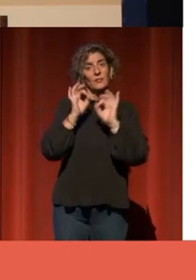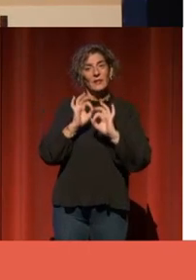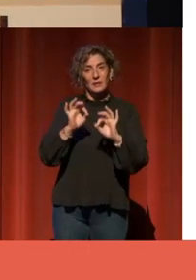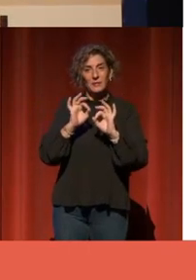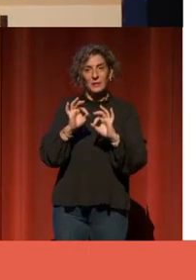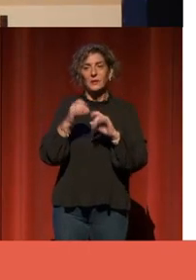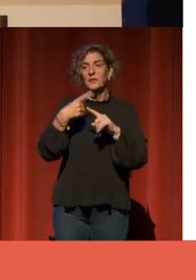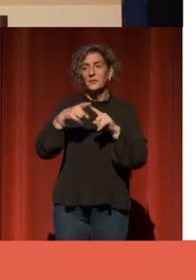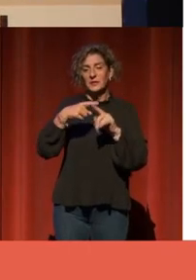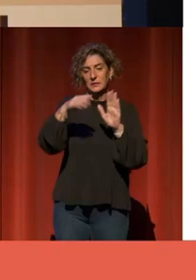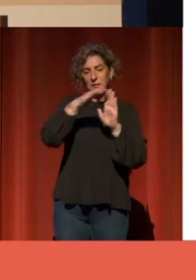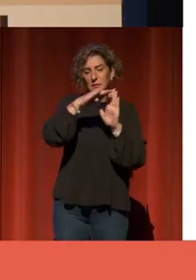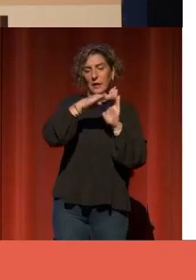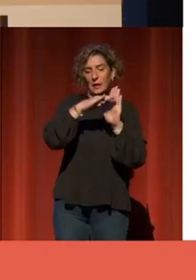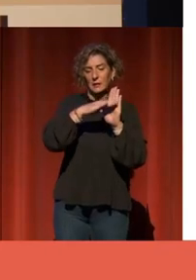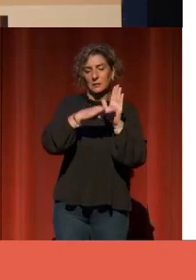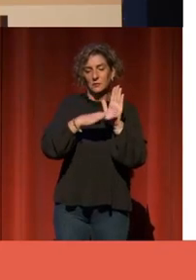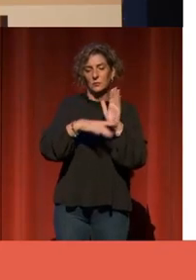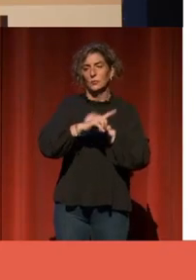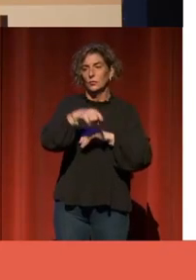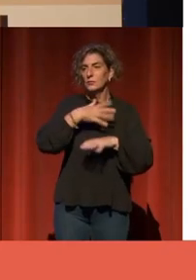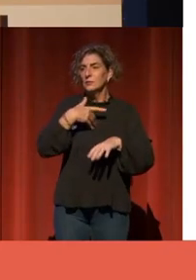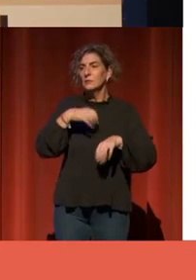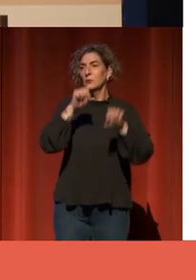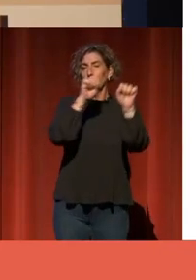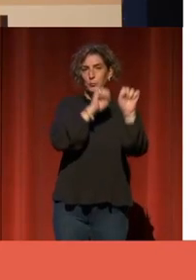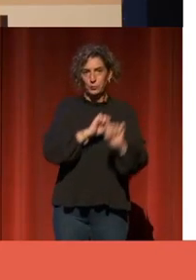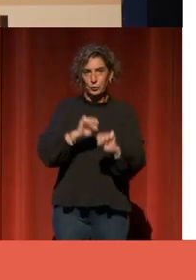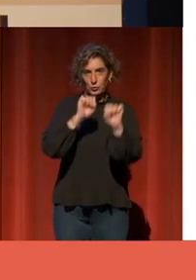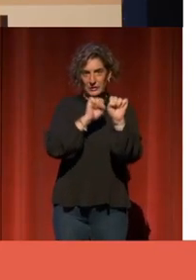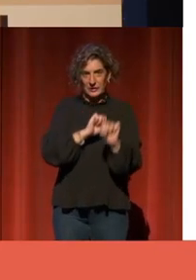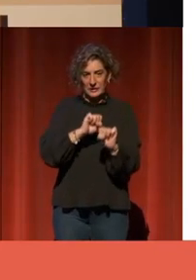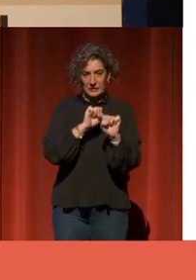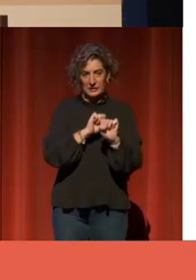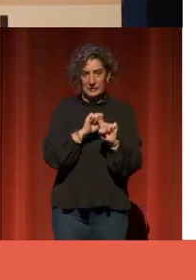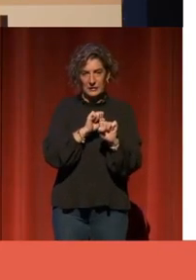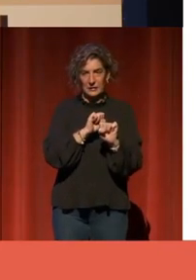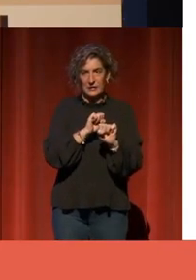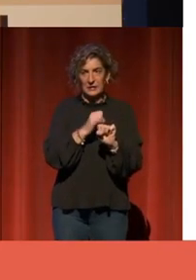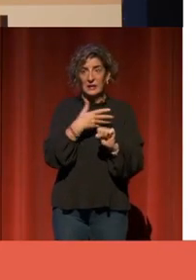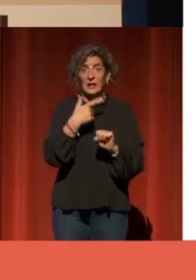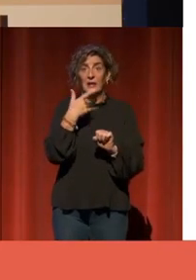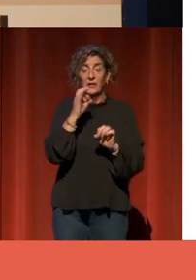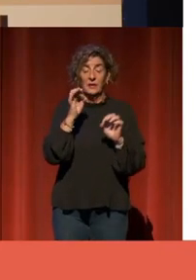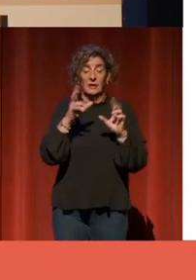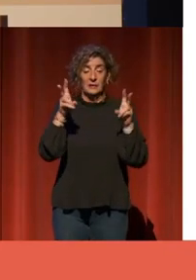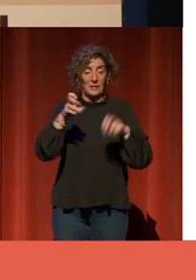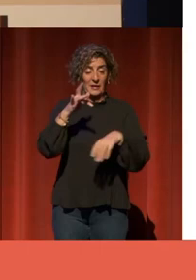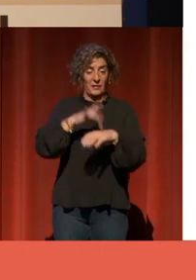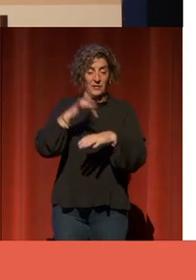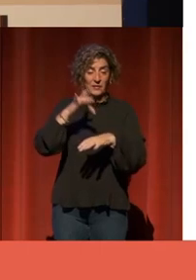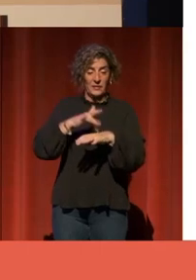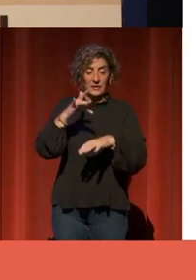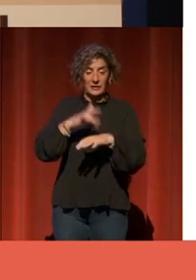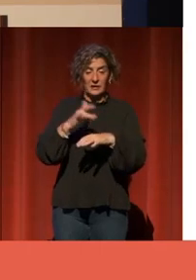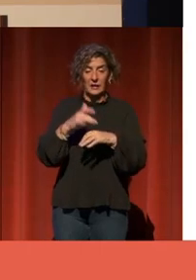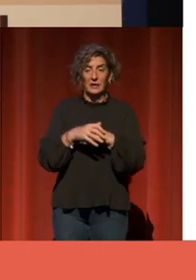categorías. Queríamos proteger, proteger en este caso quiere decir, en el ámbito digital quiere decir